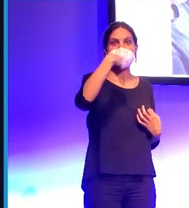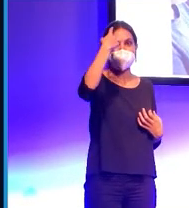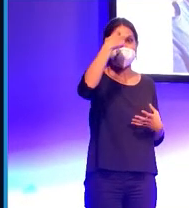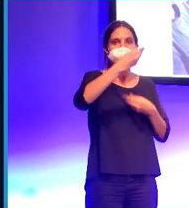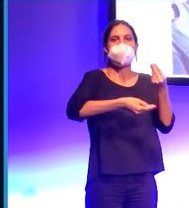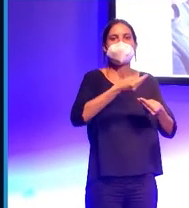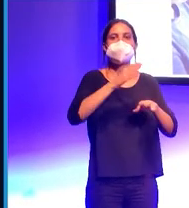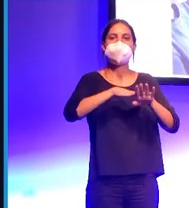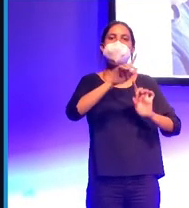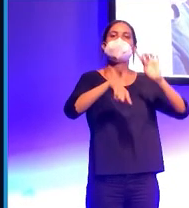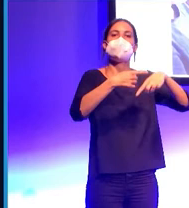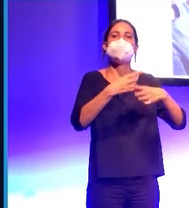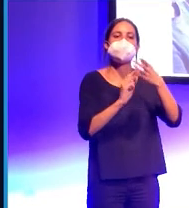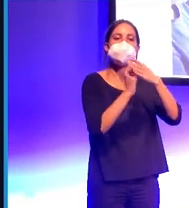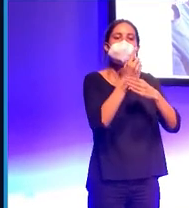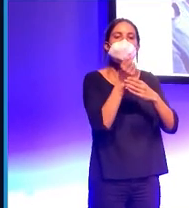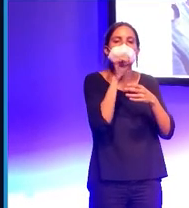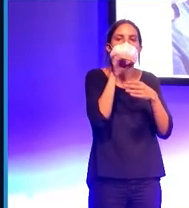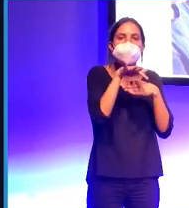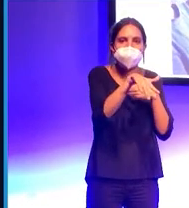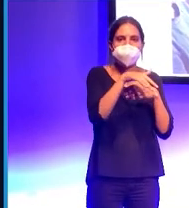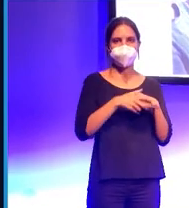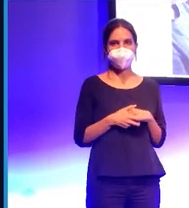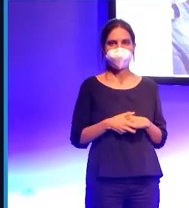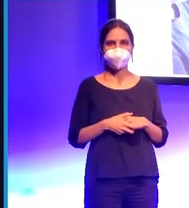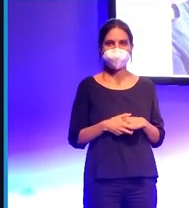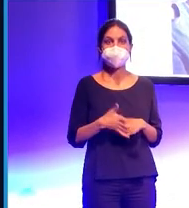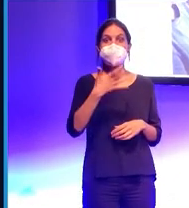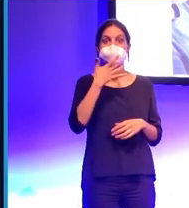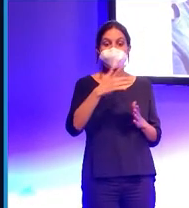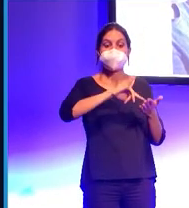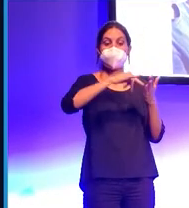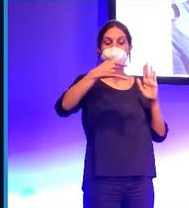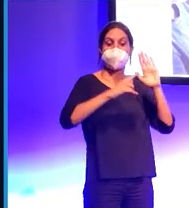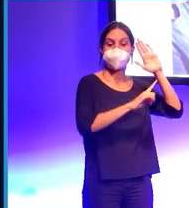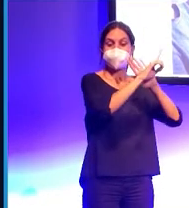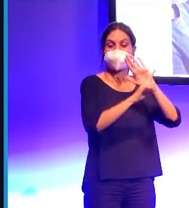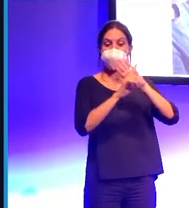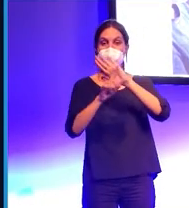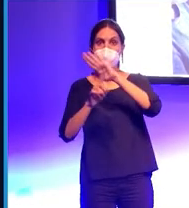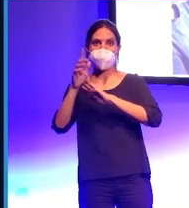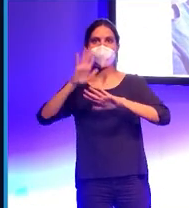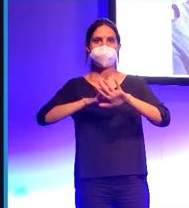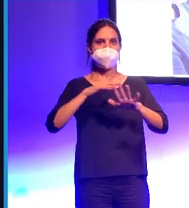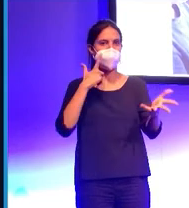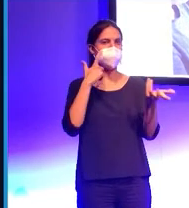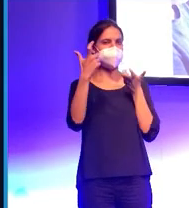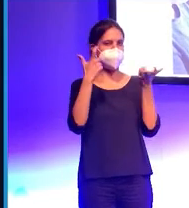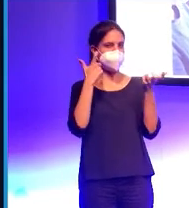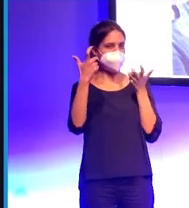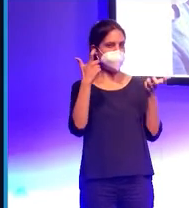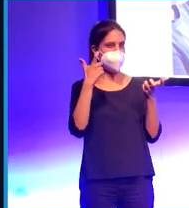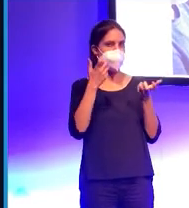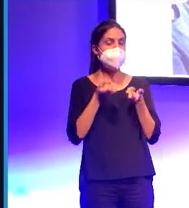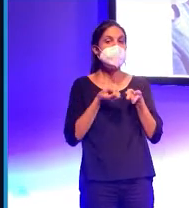acción, en este caso soplar velas. Con lo cual, claro, si nosotros desarrollamos estas tecnologías de percepción emocional basados en información